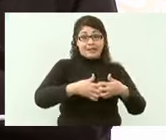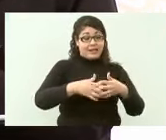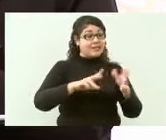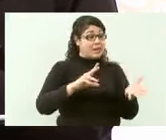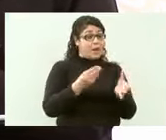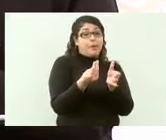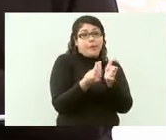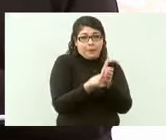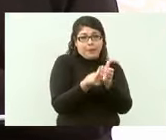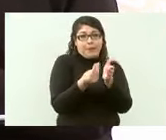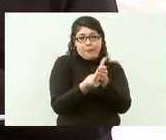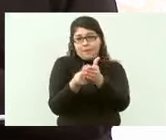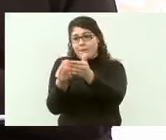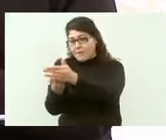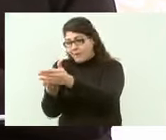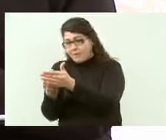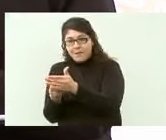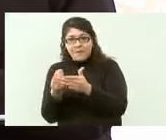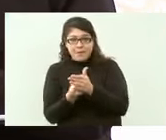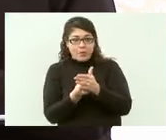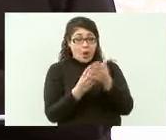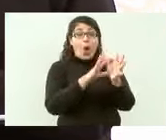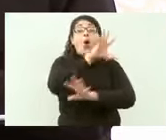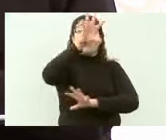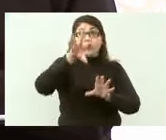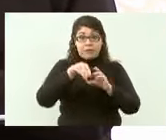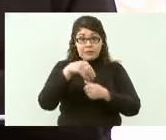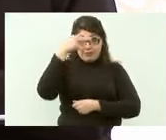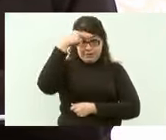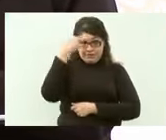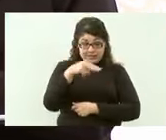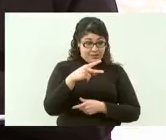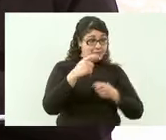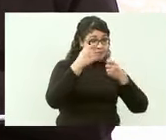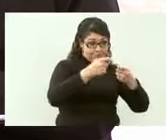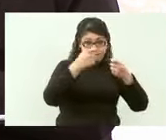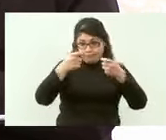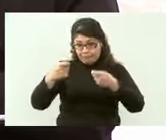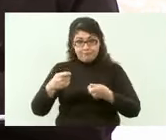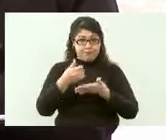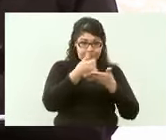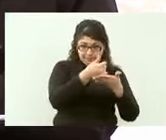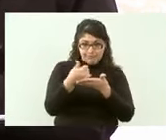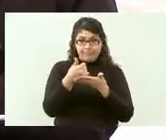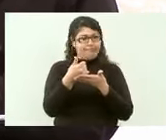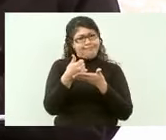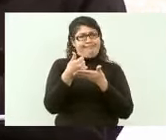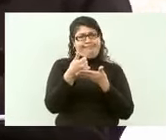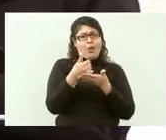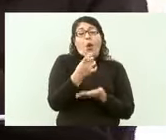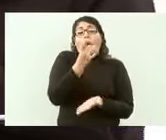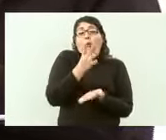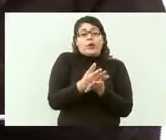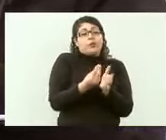y de nuestra nación. En ese periodo